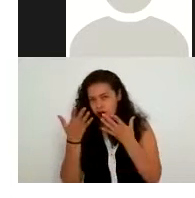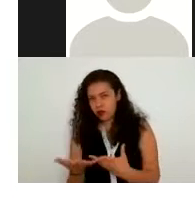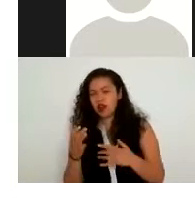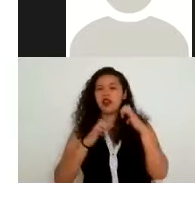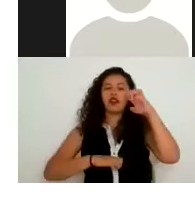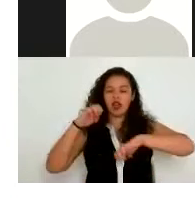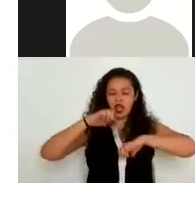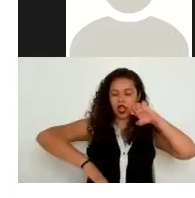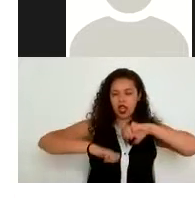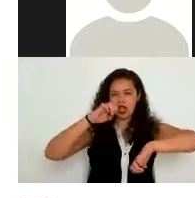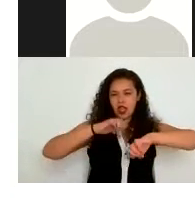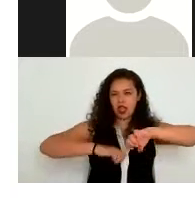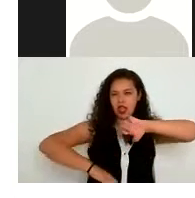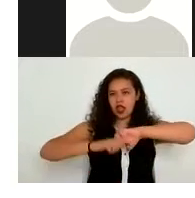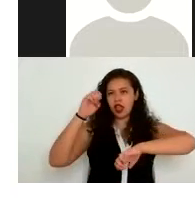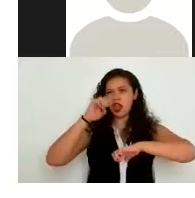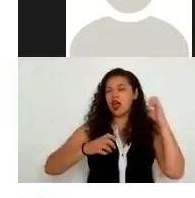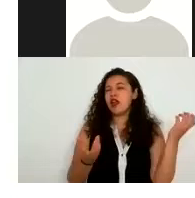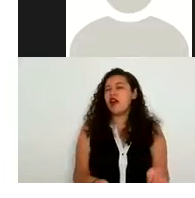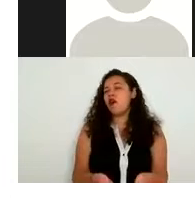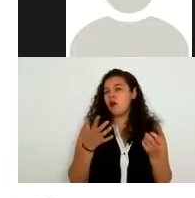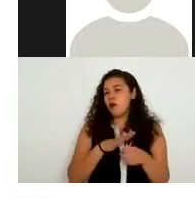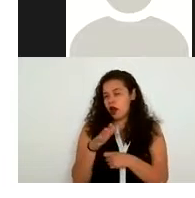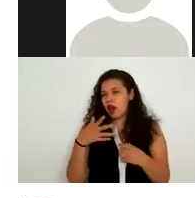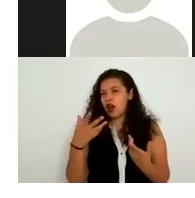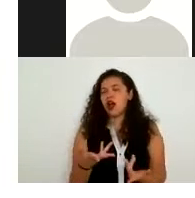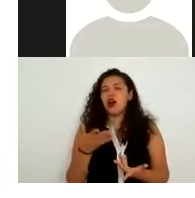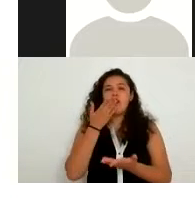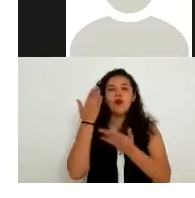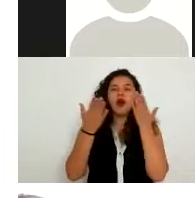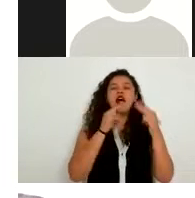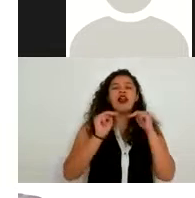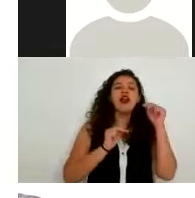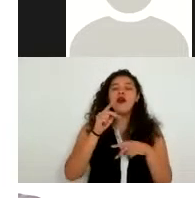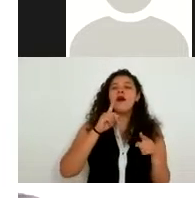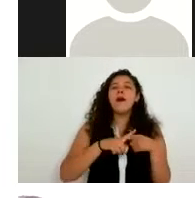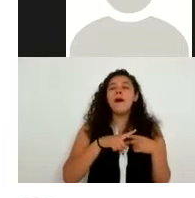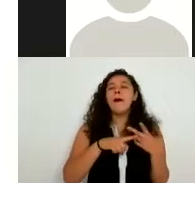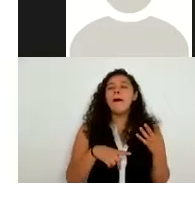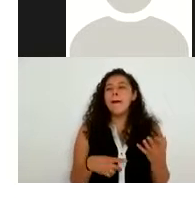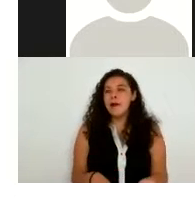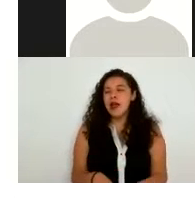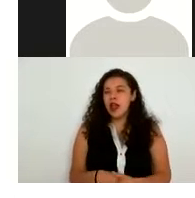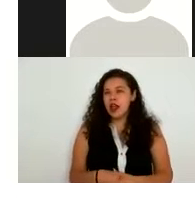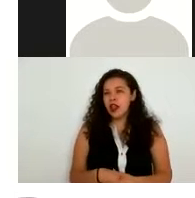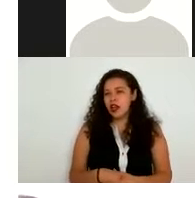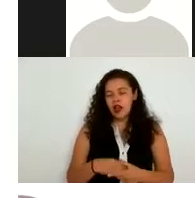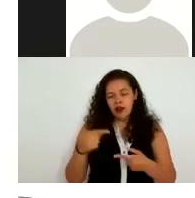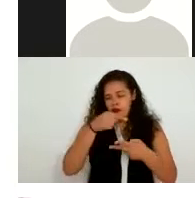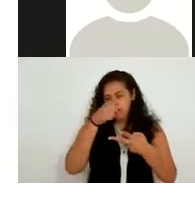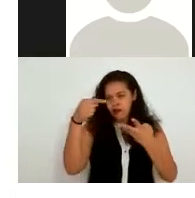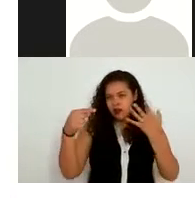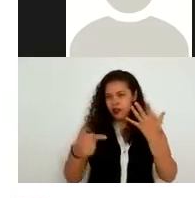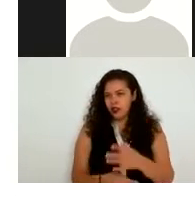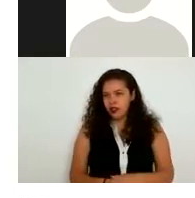encuentran cuál es su grado académico cuál es un padecimiento que puedan tener etcétera la disociación es que